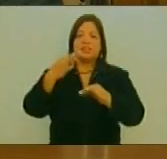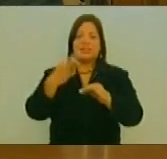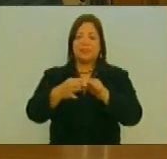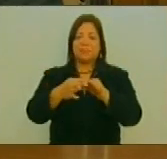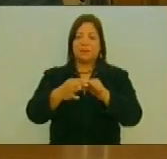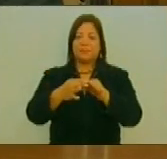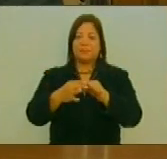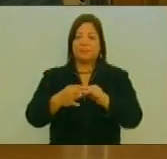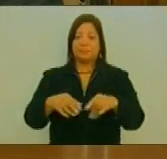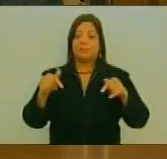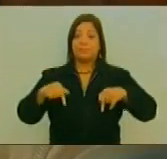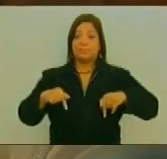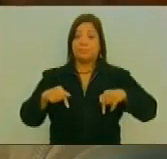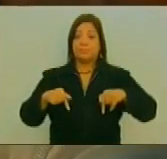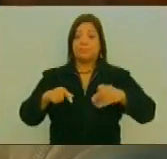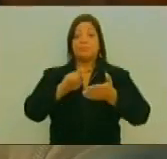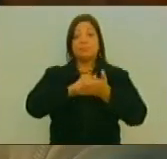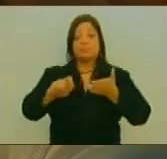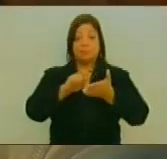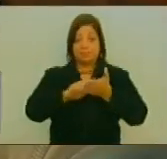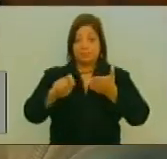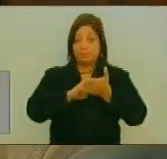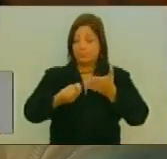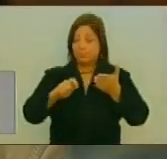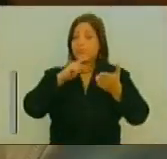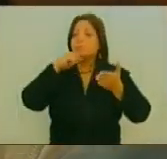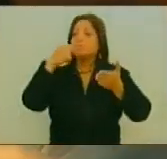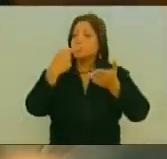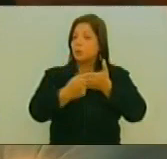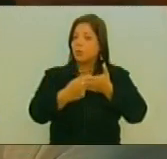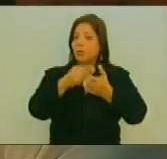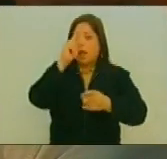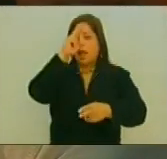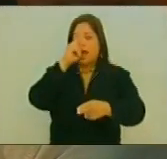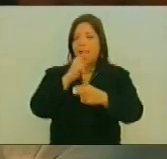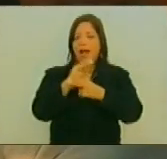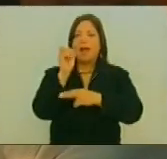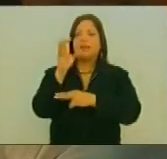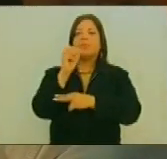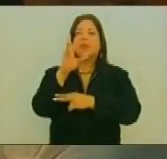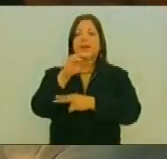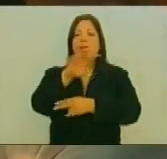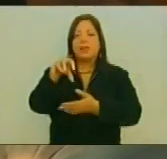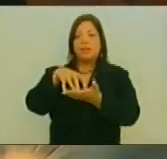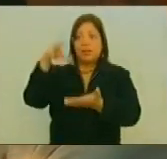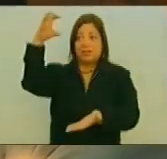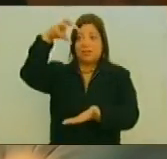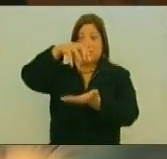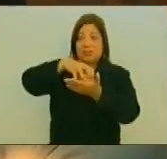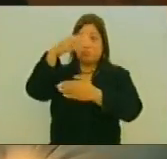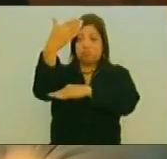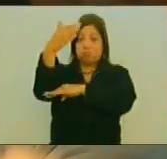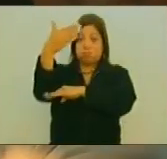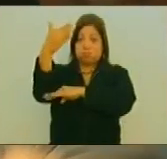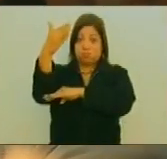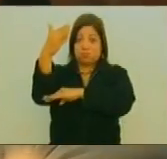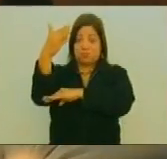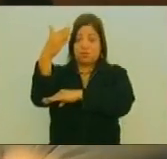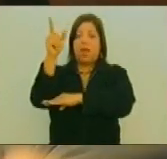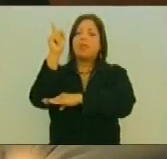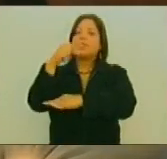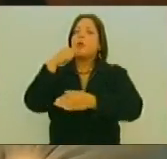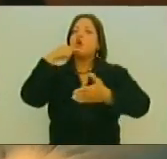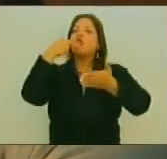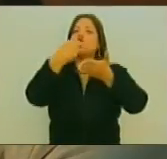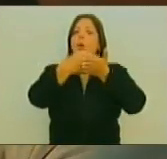Y Poseer Esta Acta Un Registro Sucinto De La Contecida En El Biciclo Protocolar De La Asamblea Federal Del Palacio Federal Legislativo Se